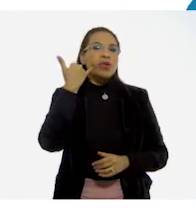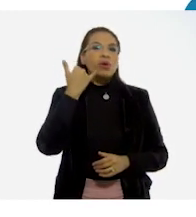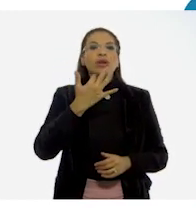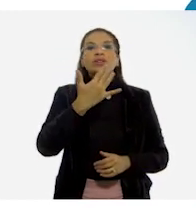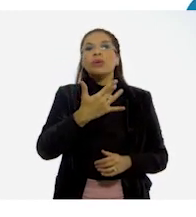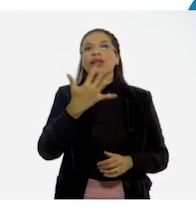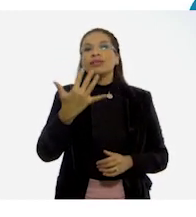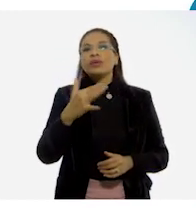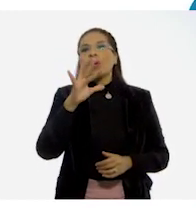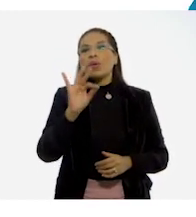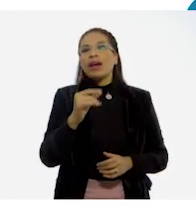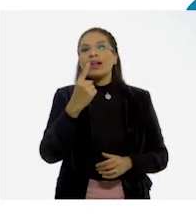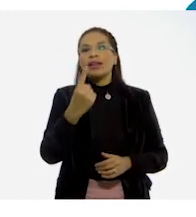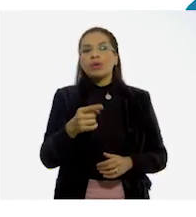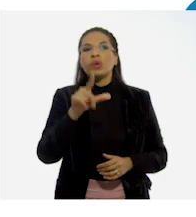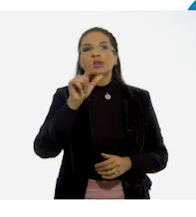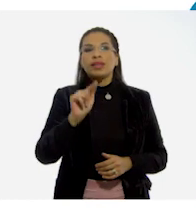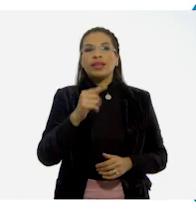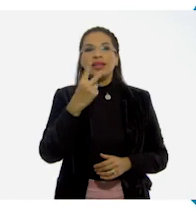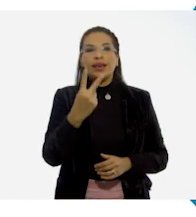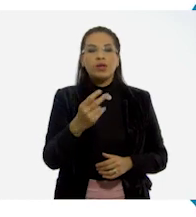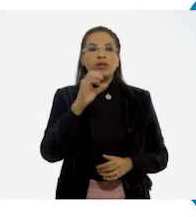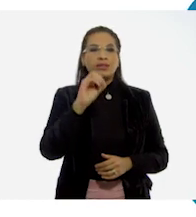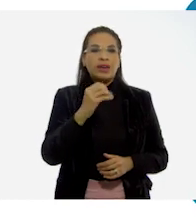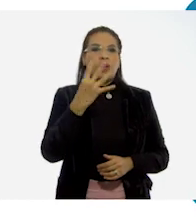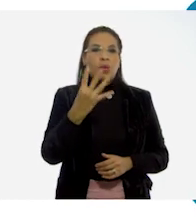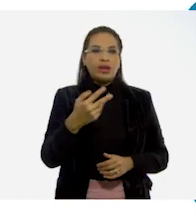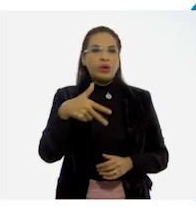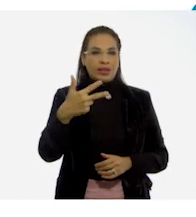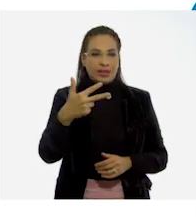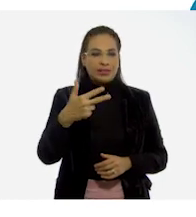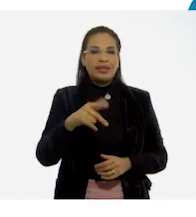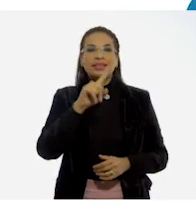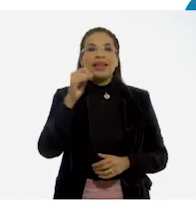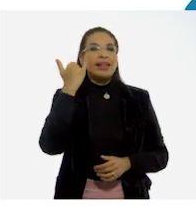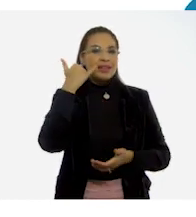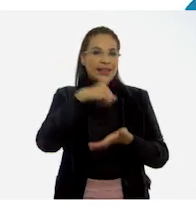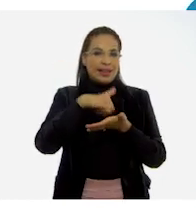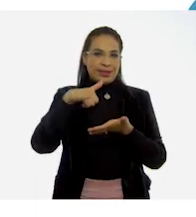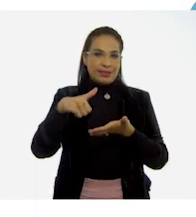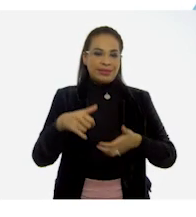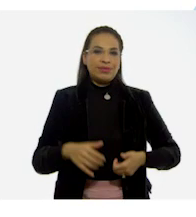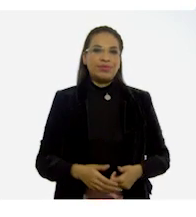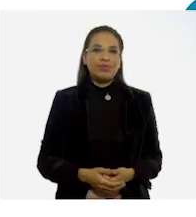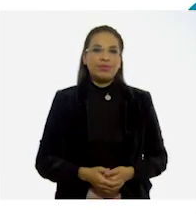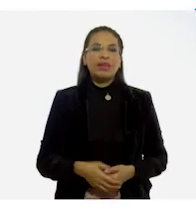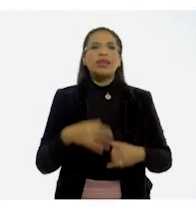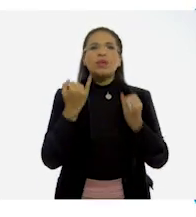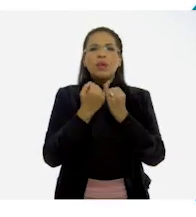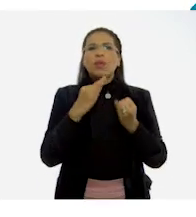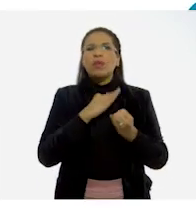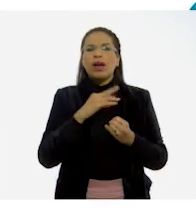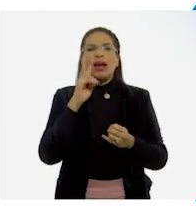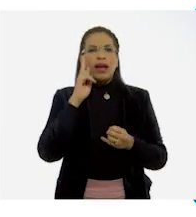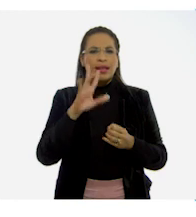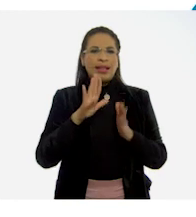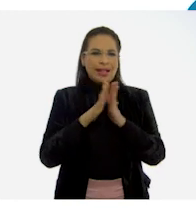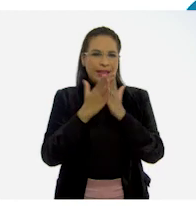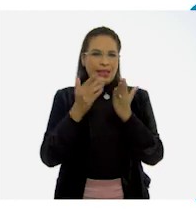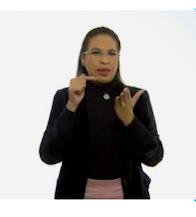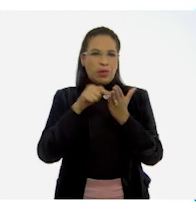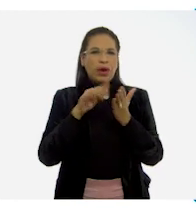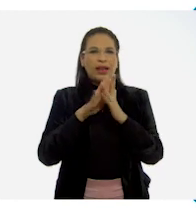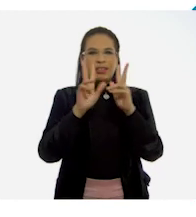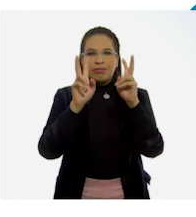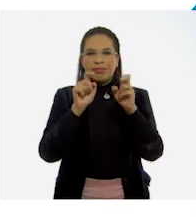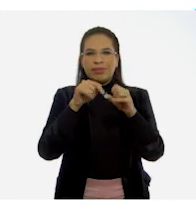5541-720413 con 100 líneas. También puedes encontrar los libros de texto